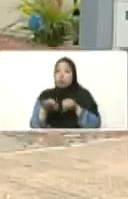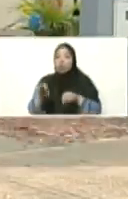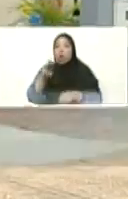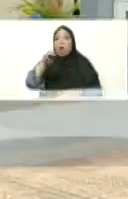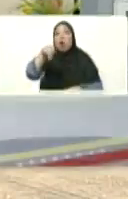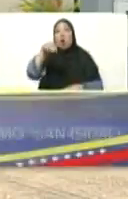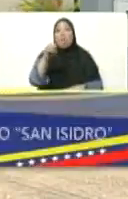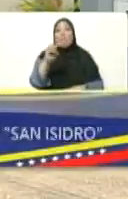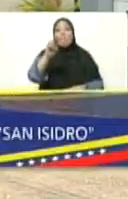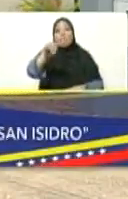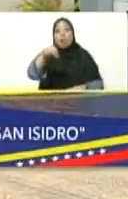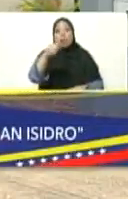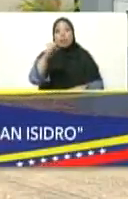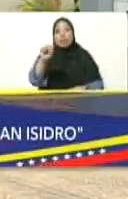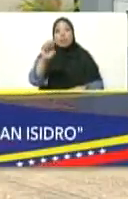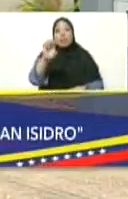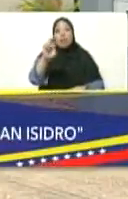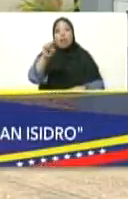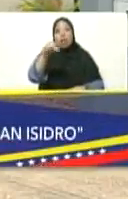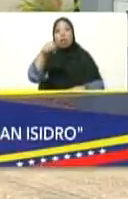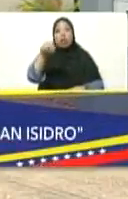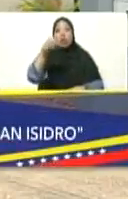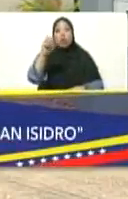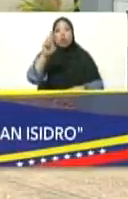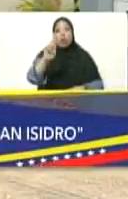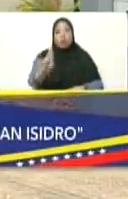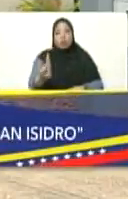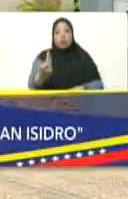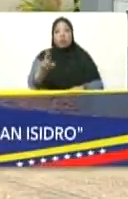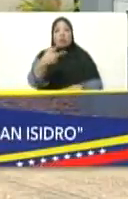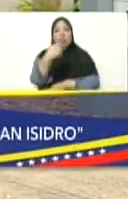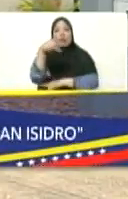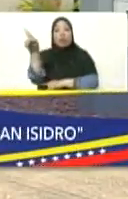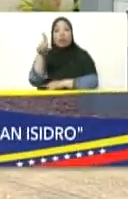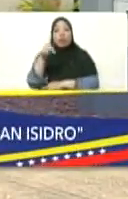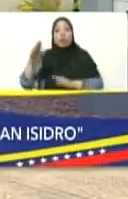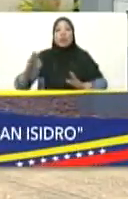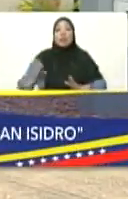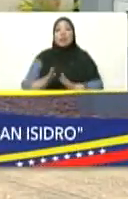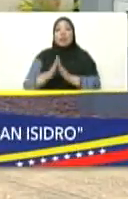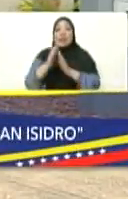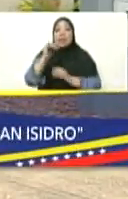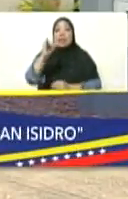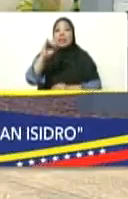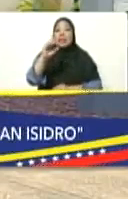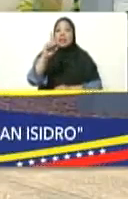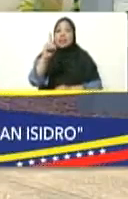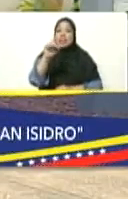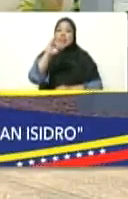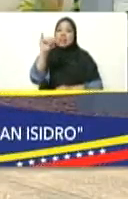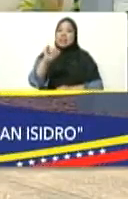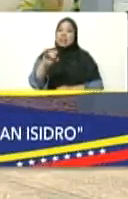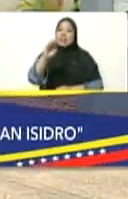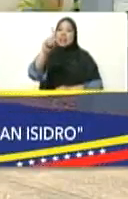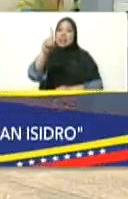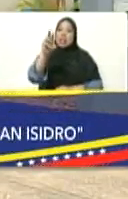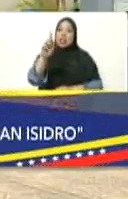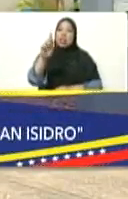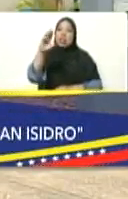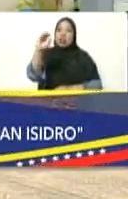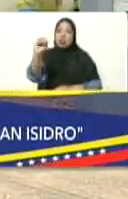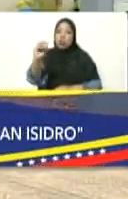Iturriza, específicamente en el urbanismo San Isidro, aquí en este eje importante de nuestra histórica